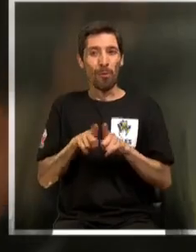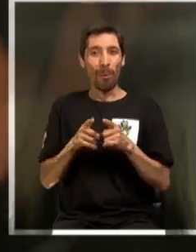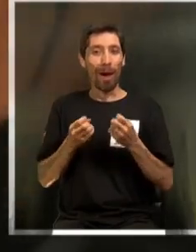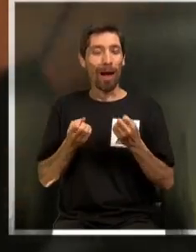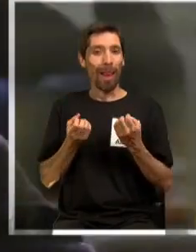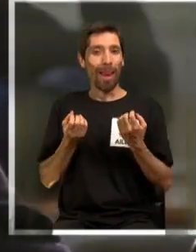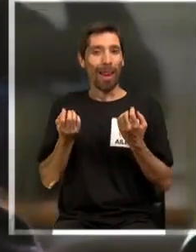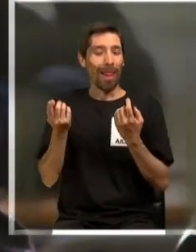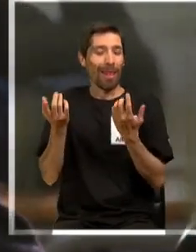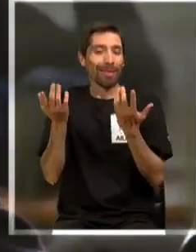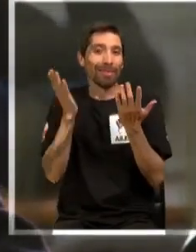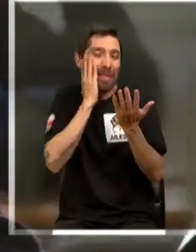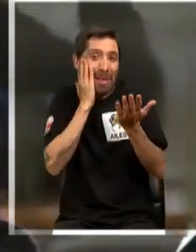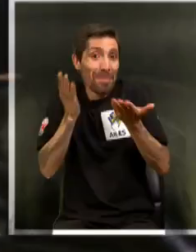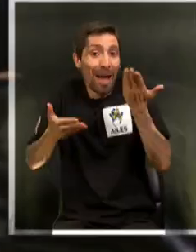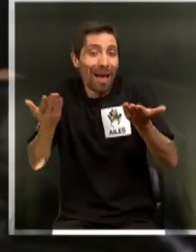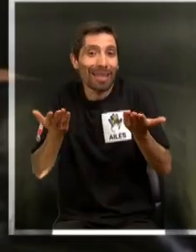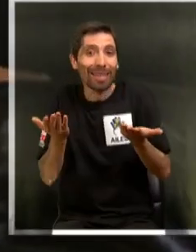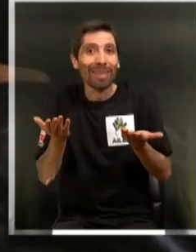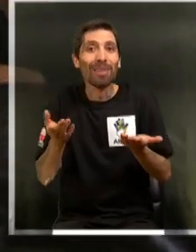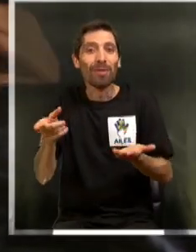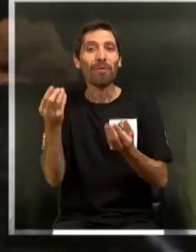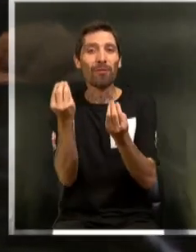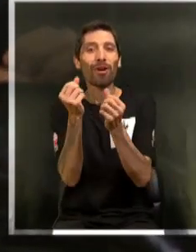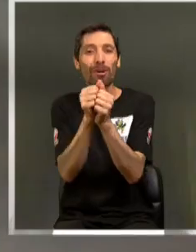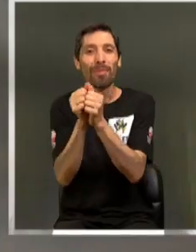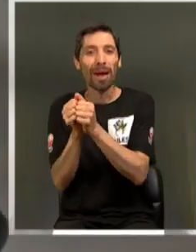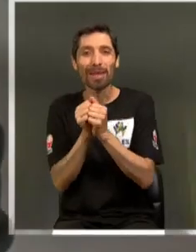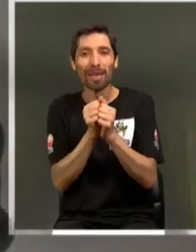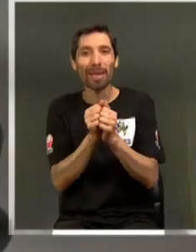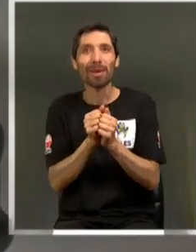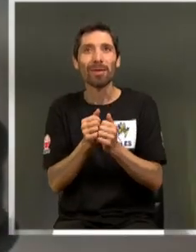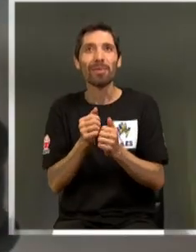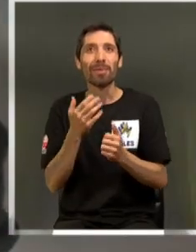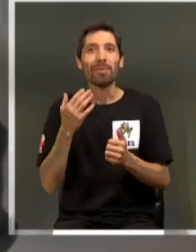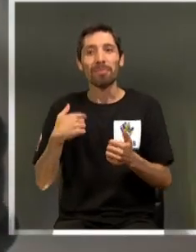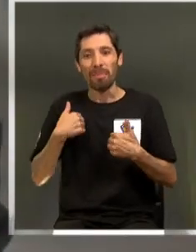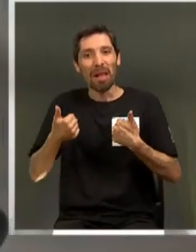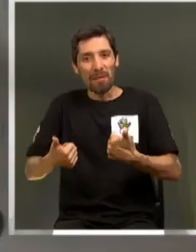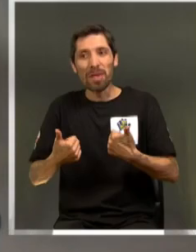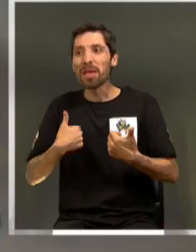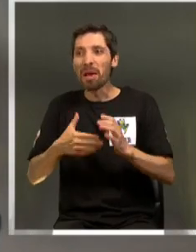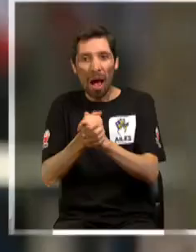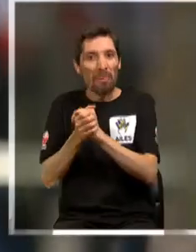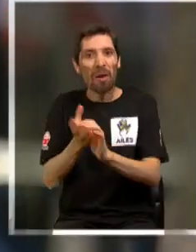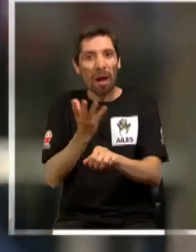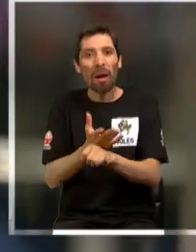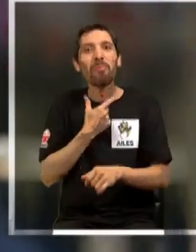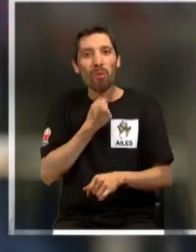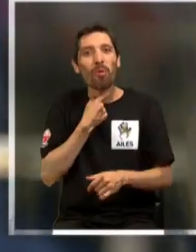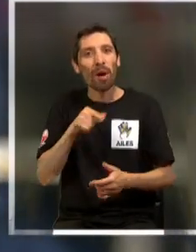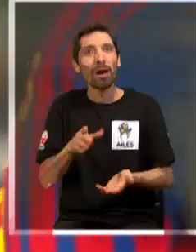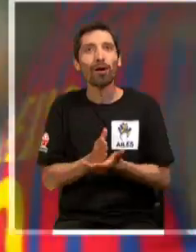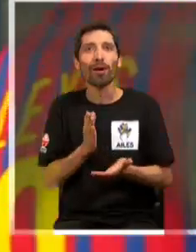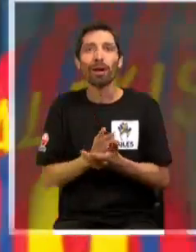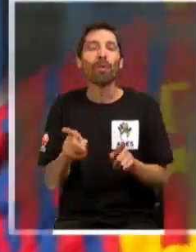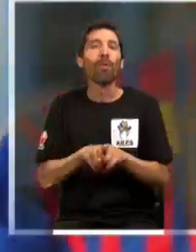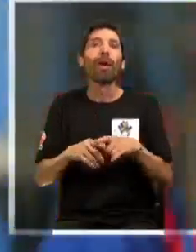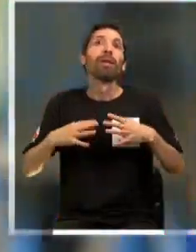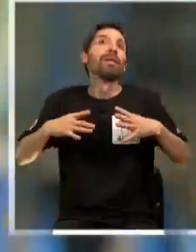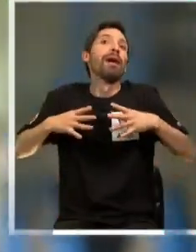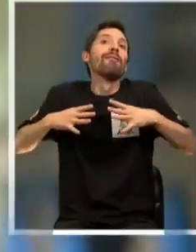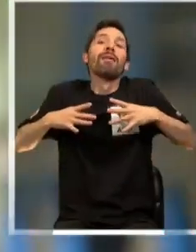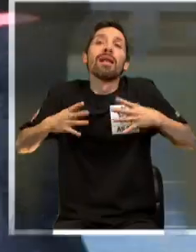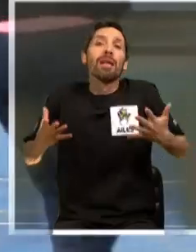se dice. Un buen compañero, nos cae bien. Ha hecho bastante amigos, me ha ido bien, me gusta este colegio. Está feliz, vive